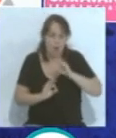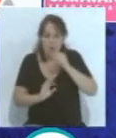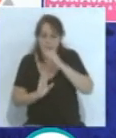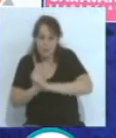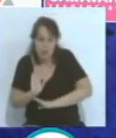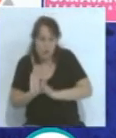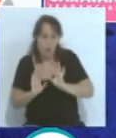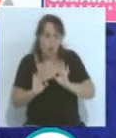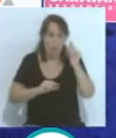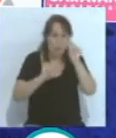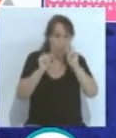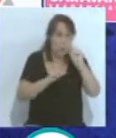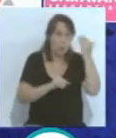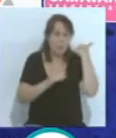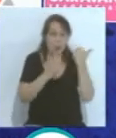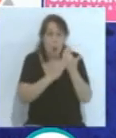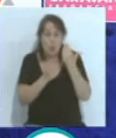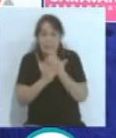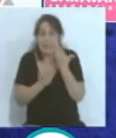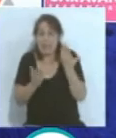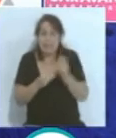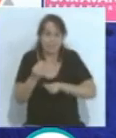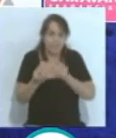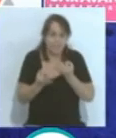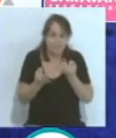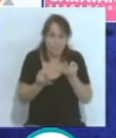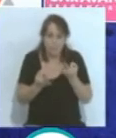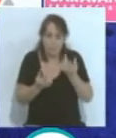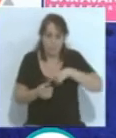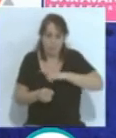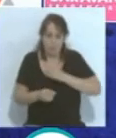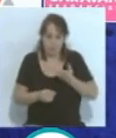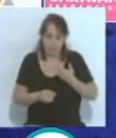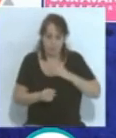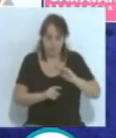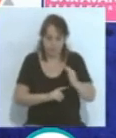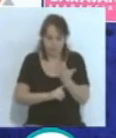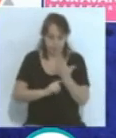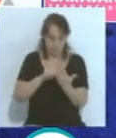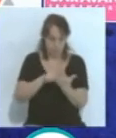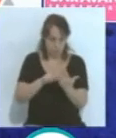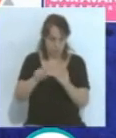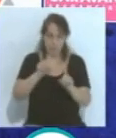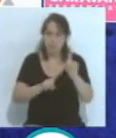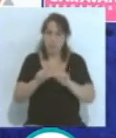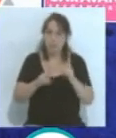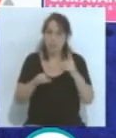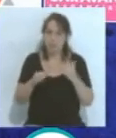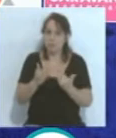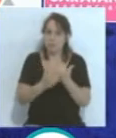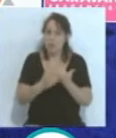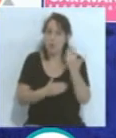los puntos que se han conseguido en las últimas jornadas, etc., nos hemos encontrado con el grandísimo problemón de la última jornada.